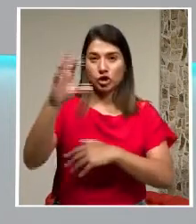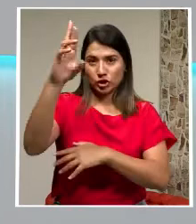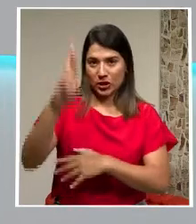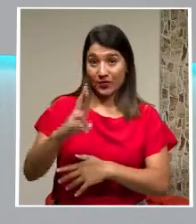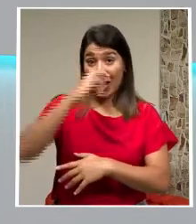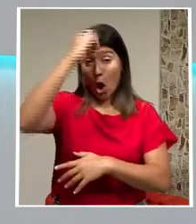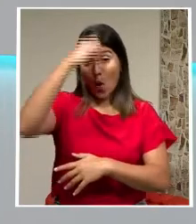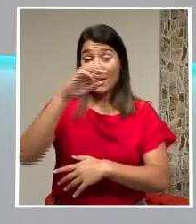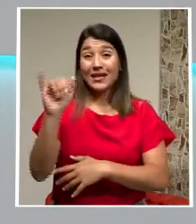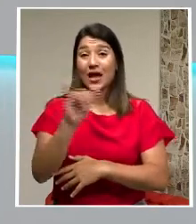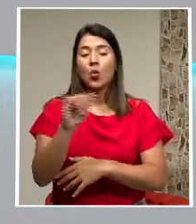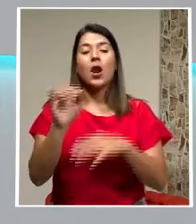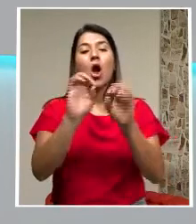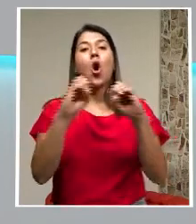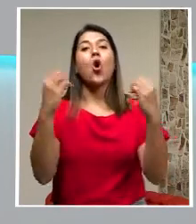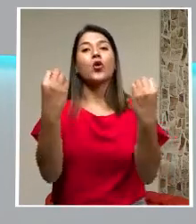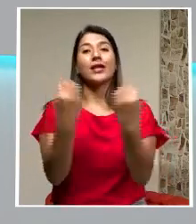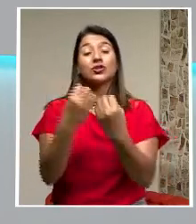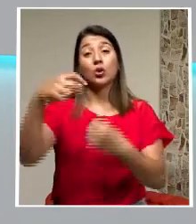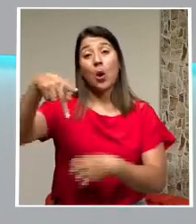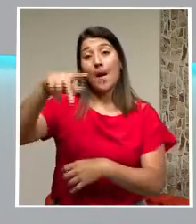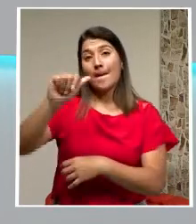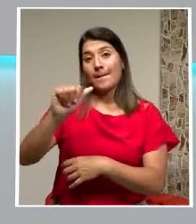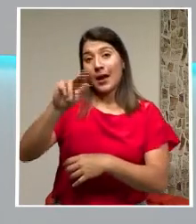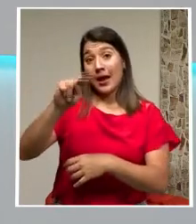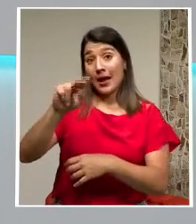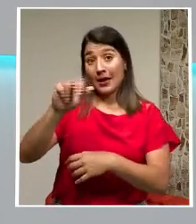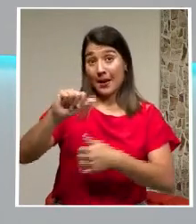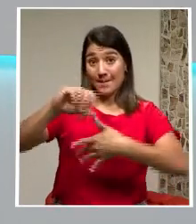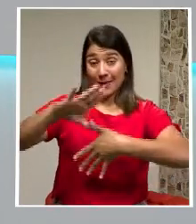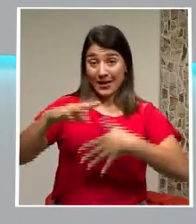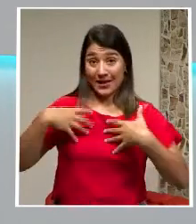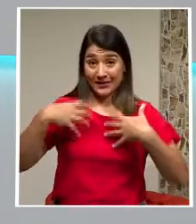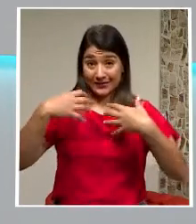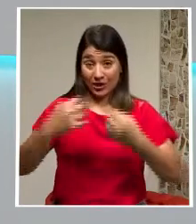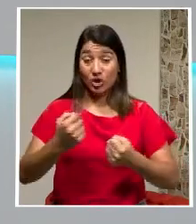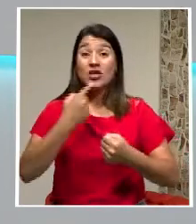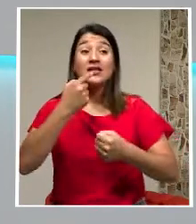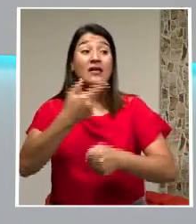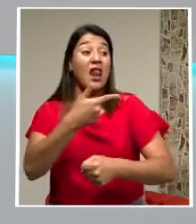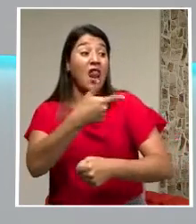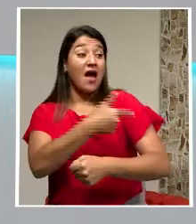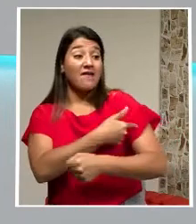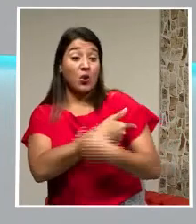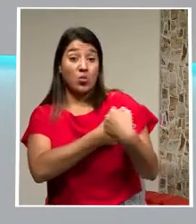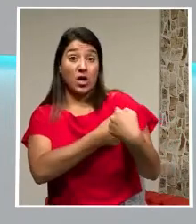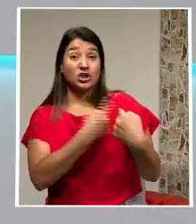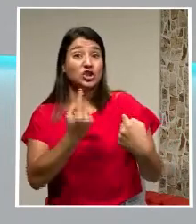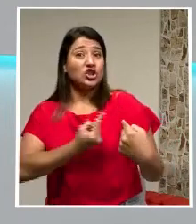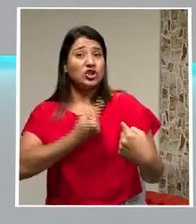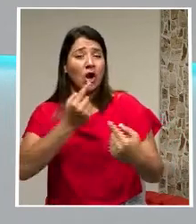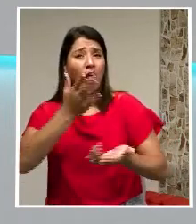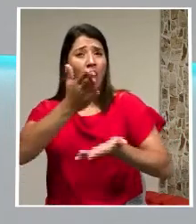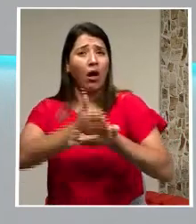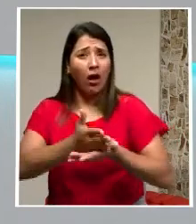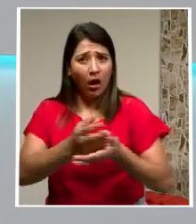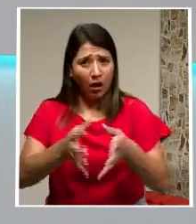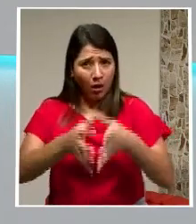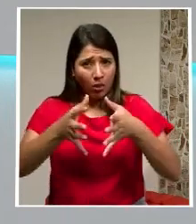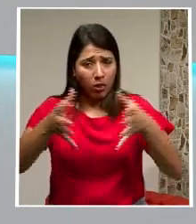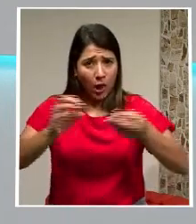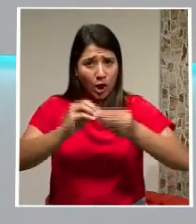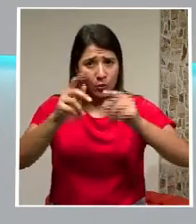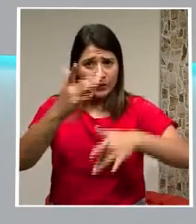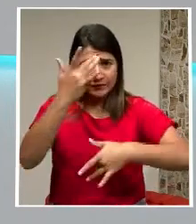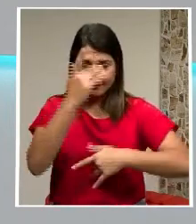Organización Panamericana De la Salud Que las vacunas Por sí solas No detendrán El aumento Actual de casos De